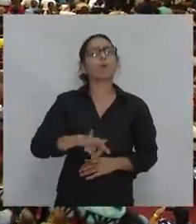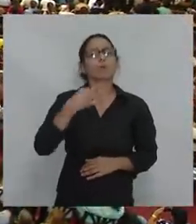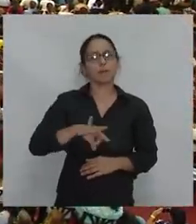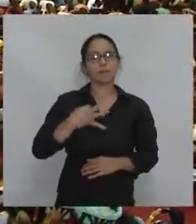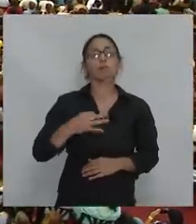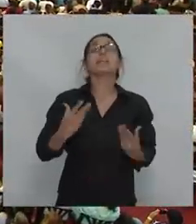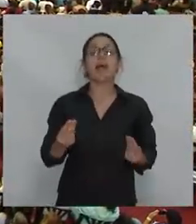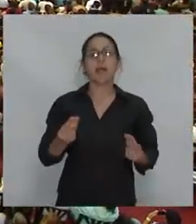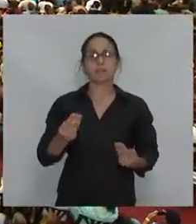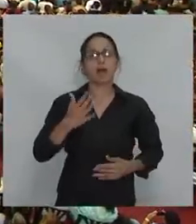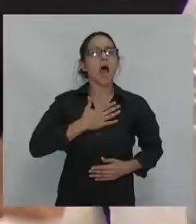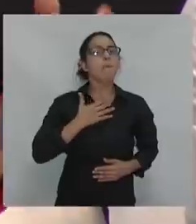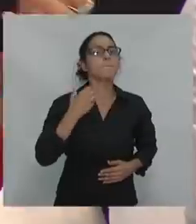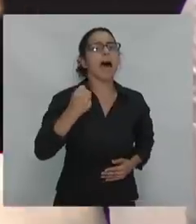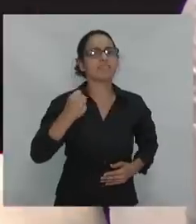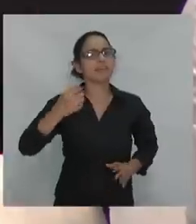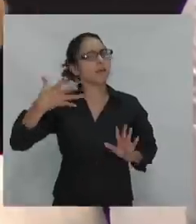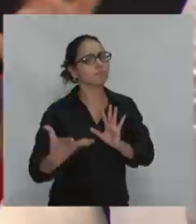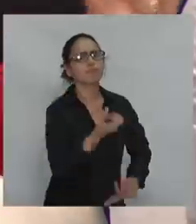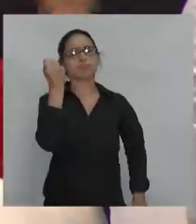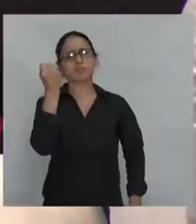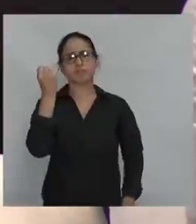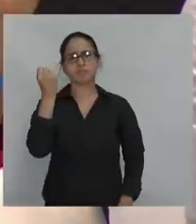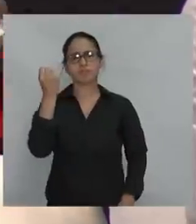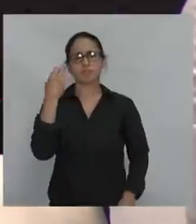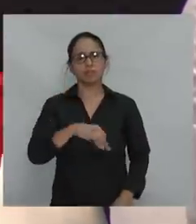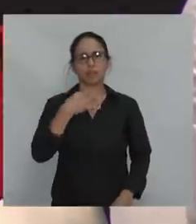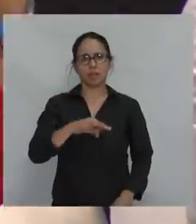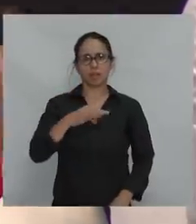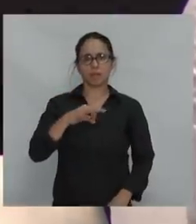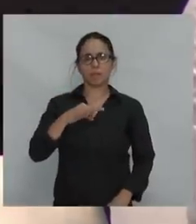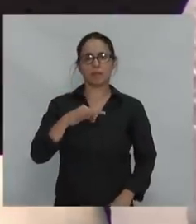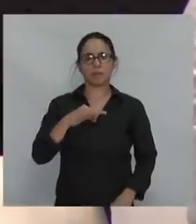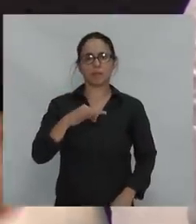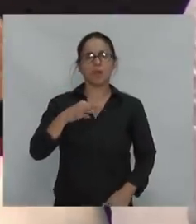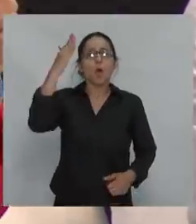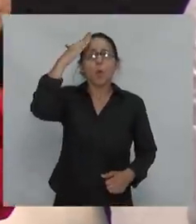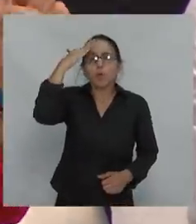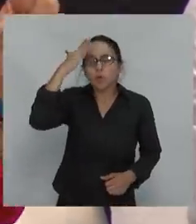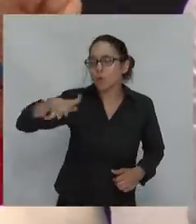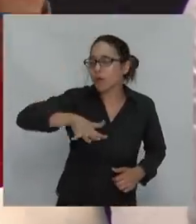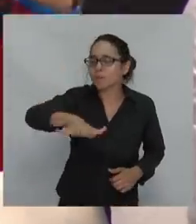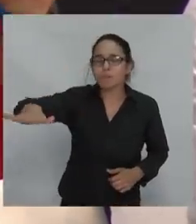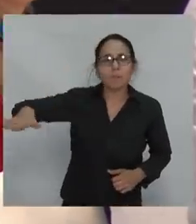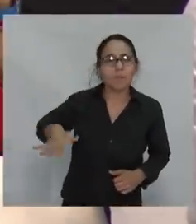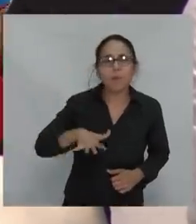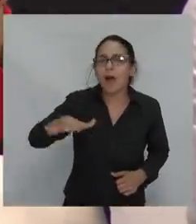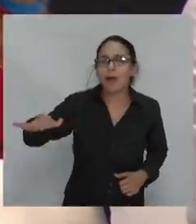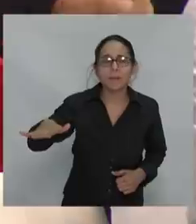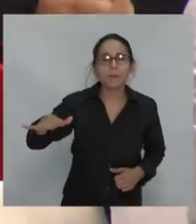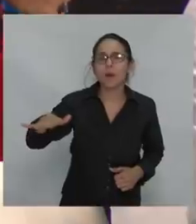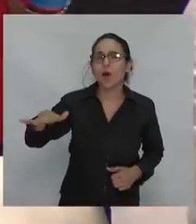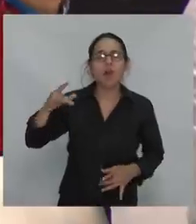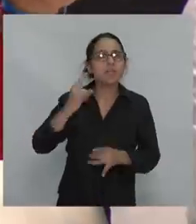la patria. Tenemos que ser capaces de herbucear en la cultura que siempre es popular para decirles no, no,